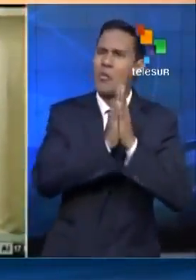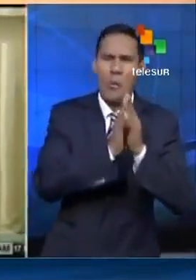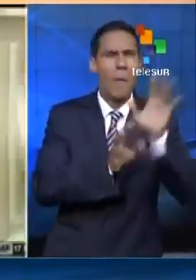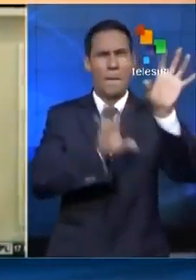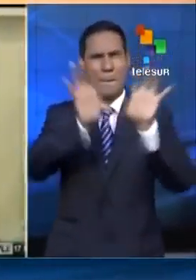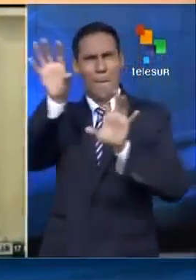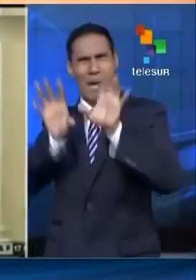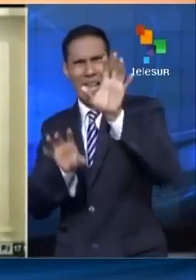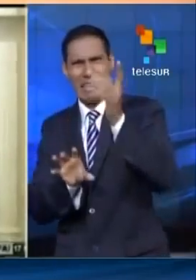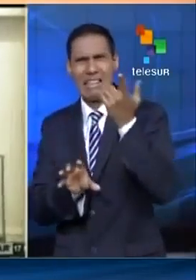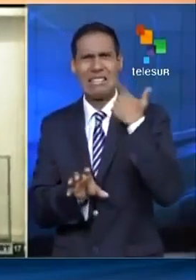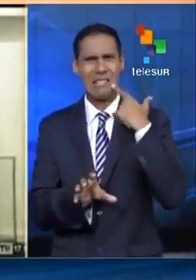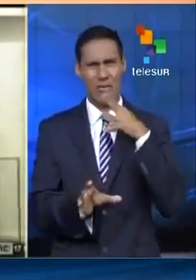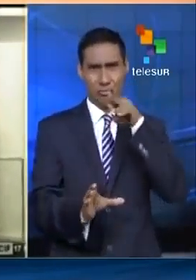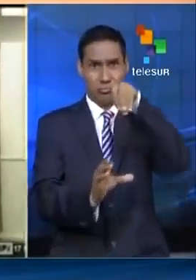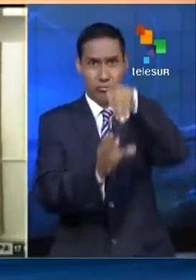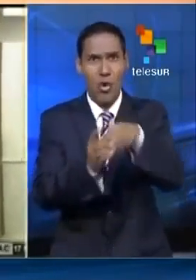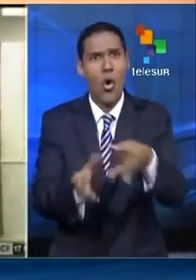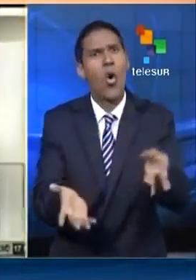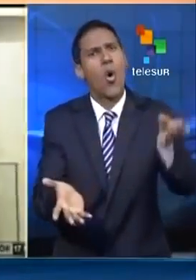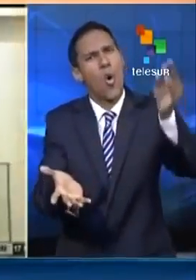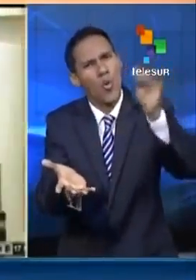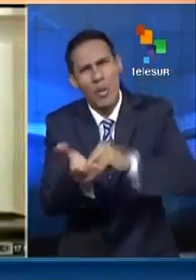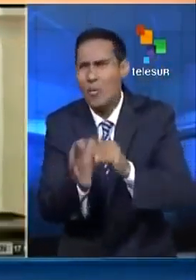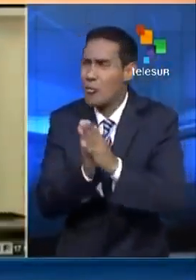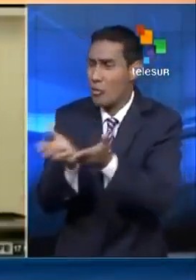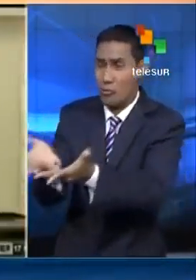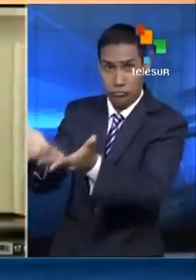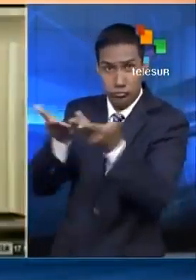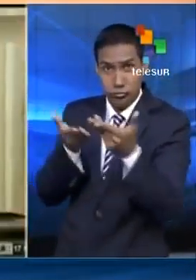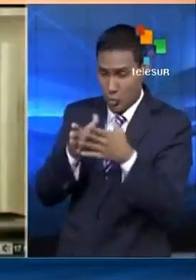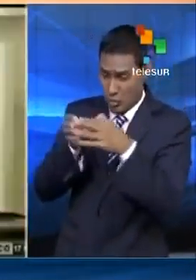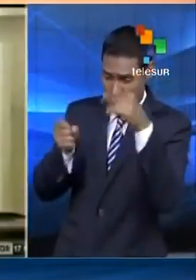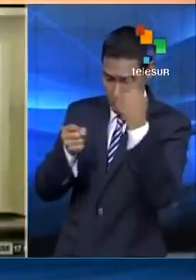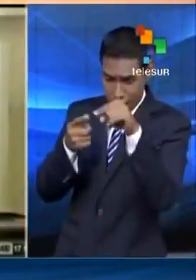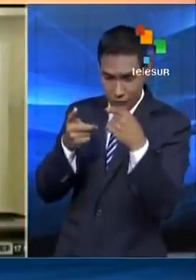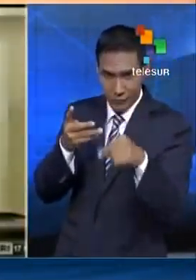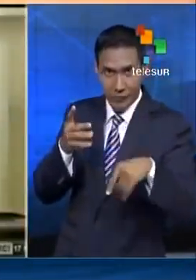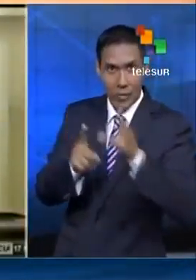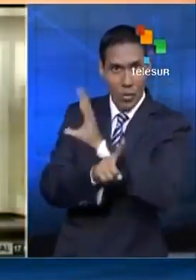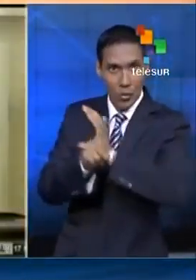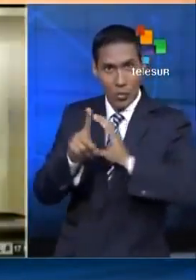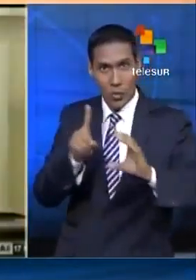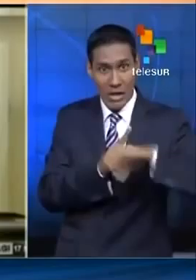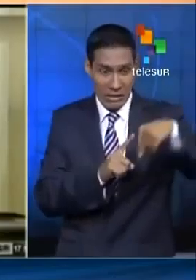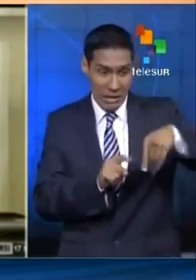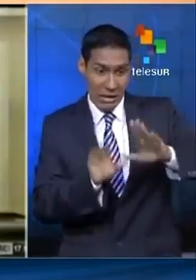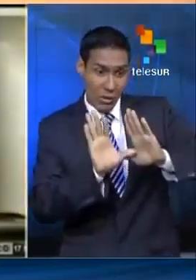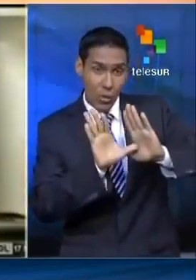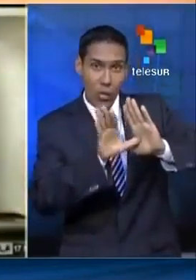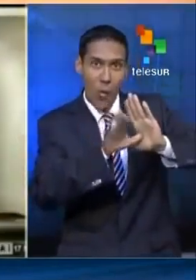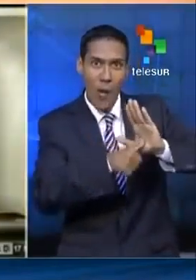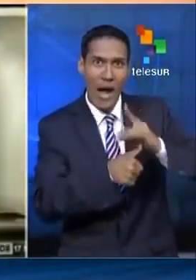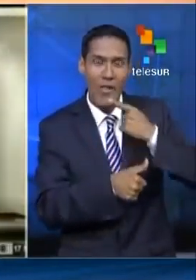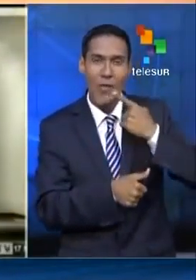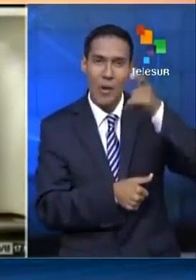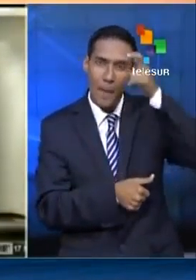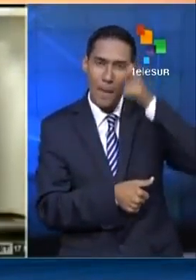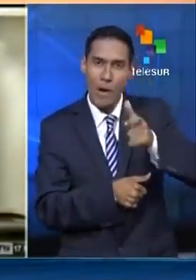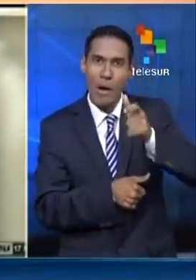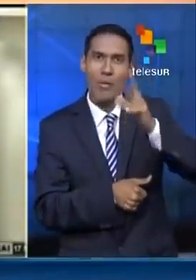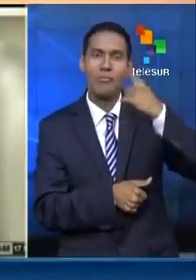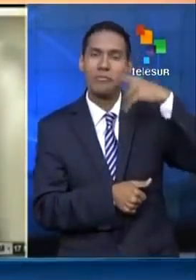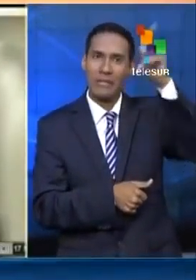invasores de la colonia devolver por vía diplomática los bienes culturales que fueron robados a los pueblos indígenas de América